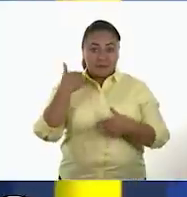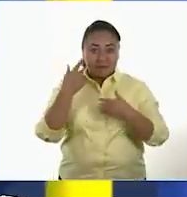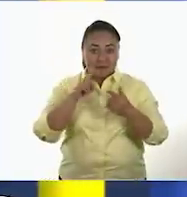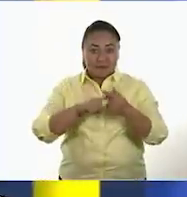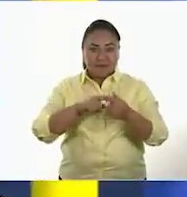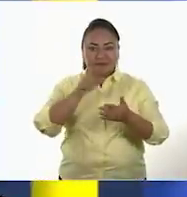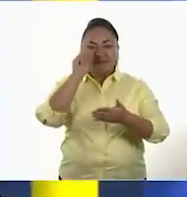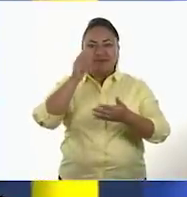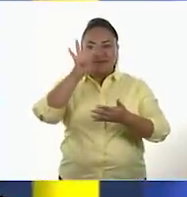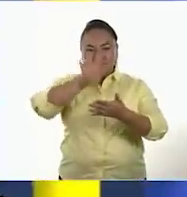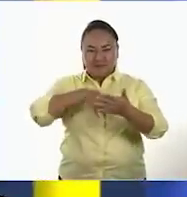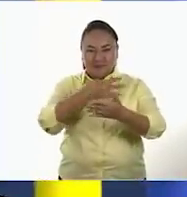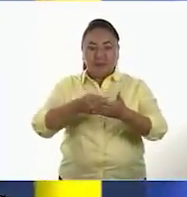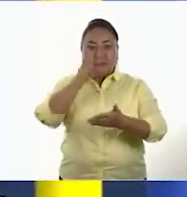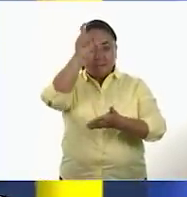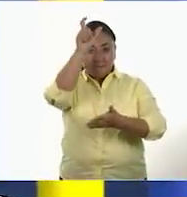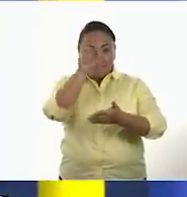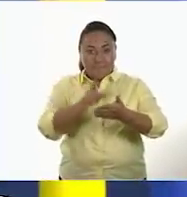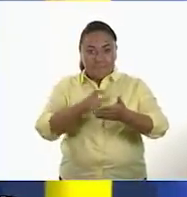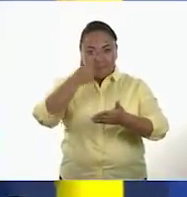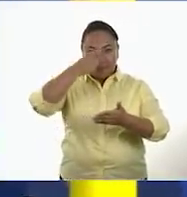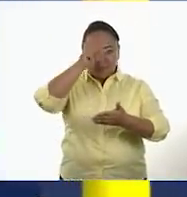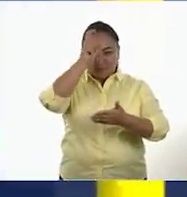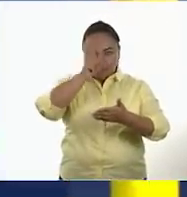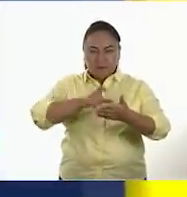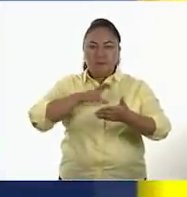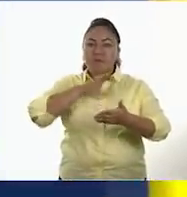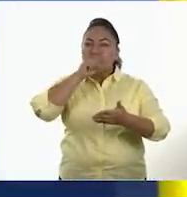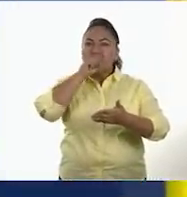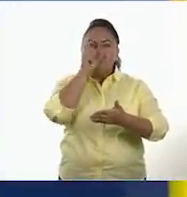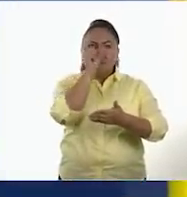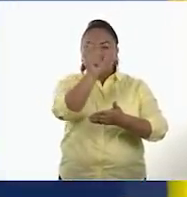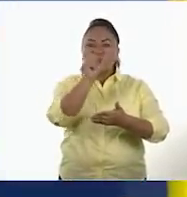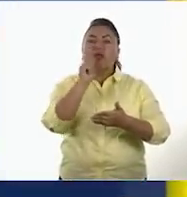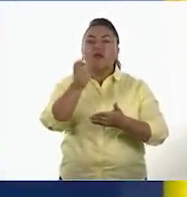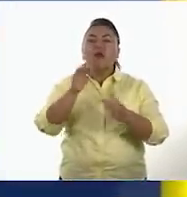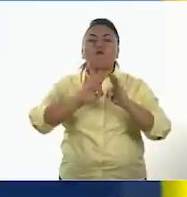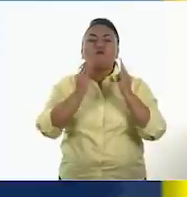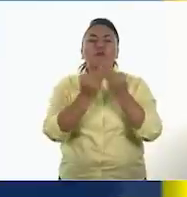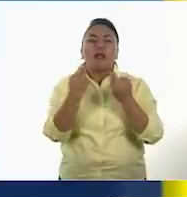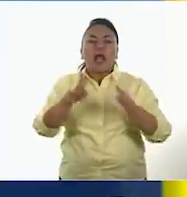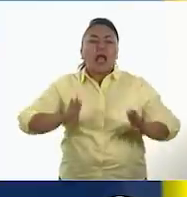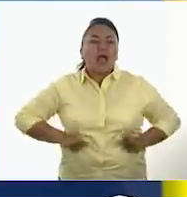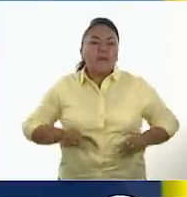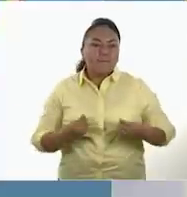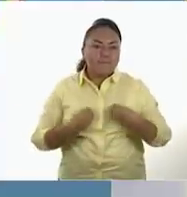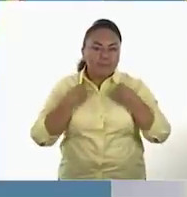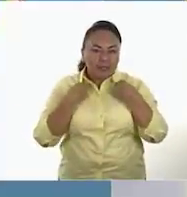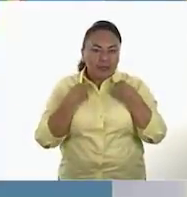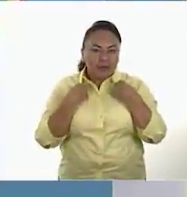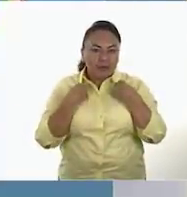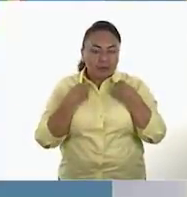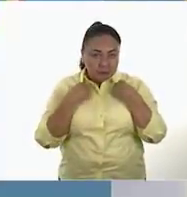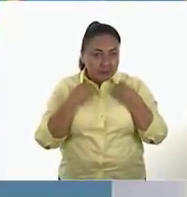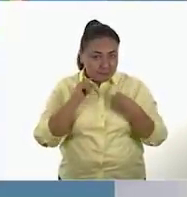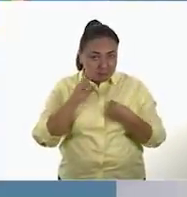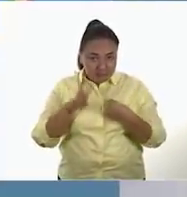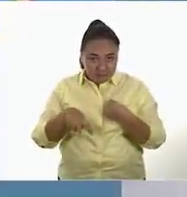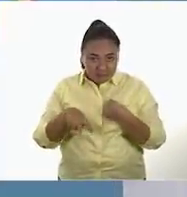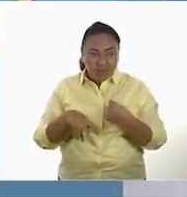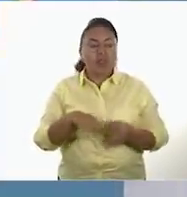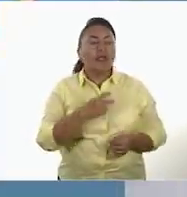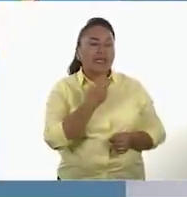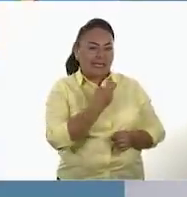columna de su cuadro, tienen formas de vida. ¿Cierto? Así es.